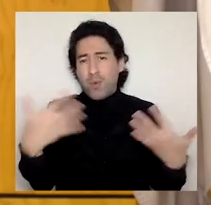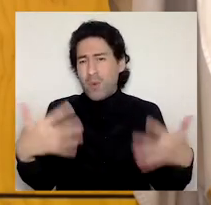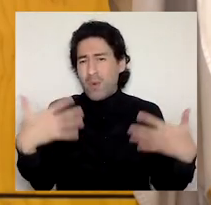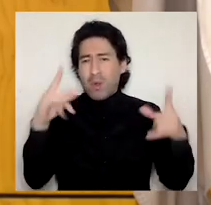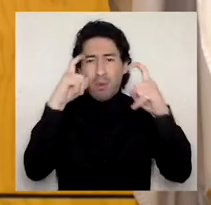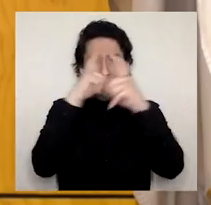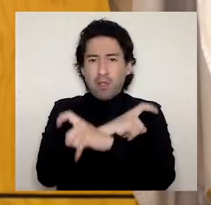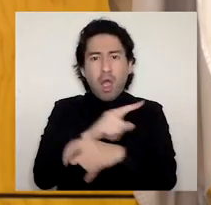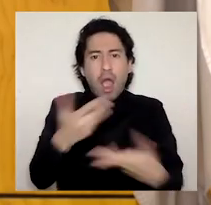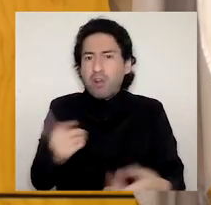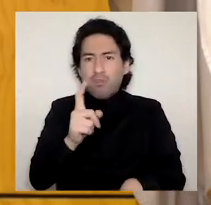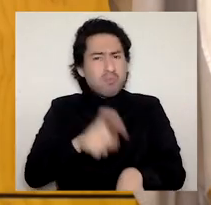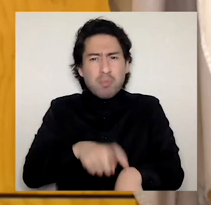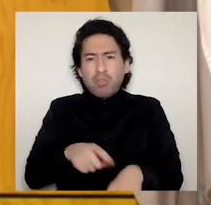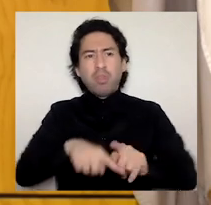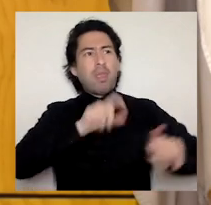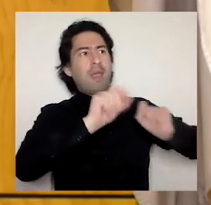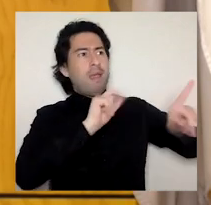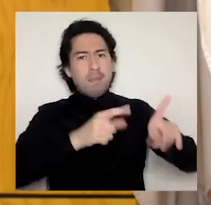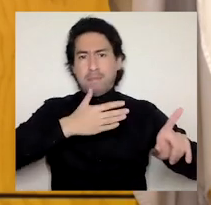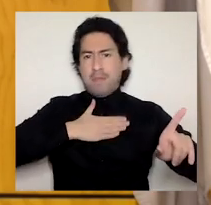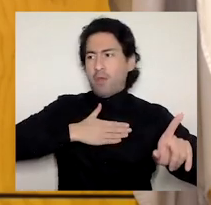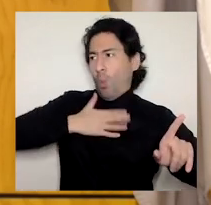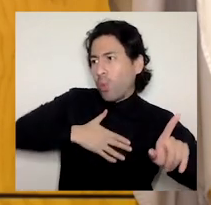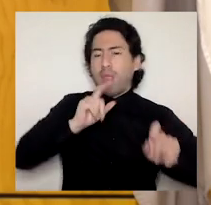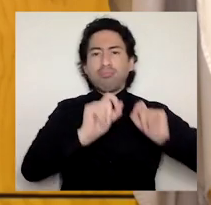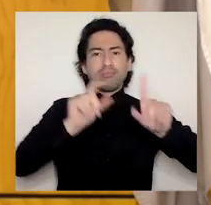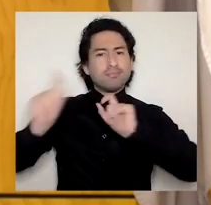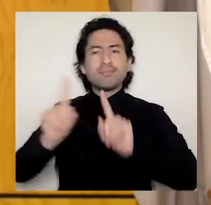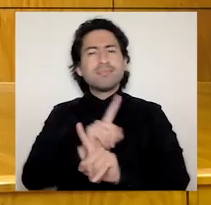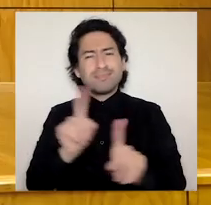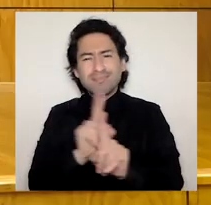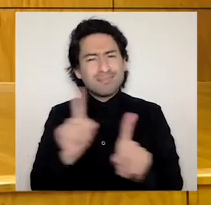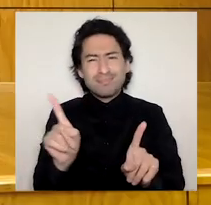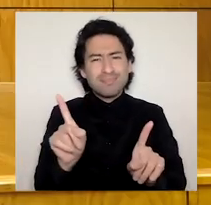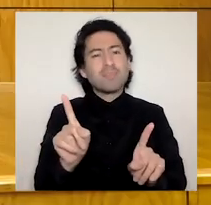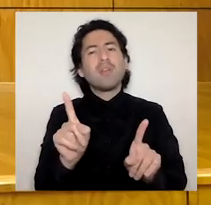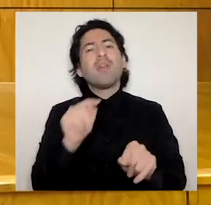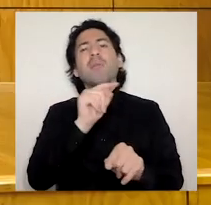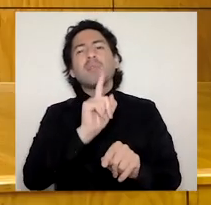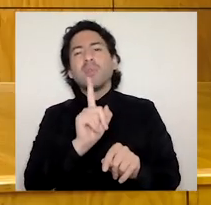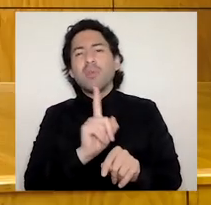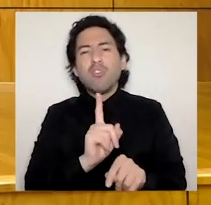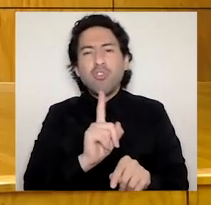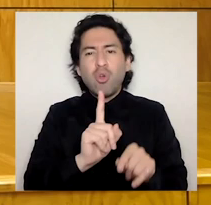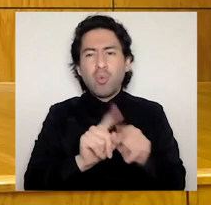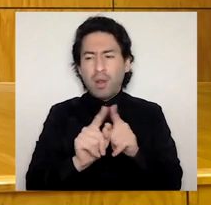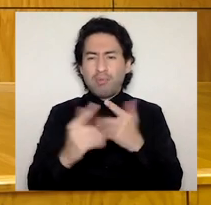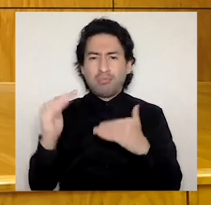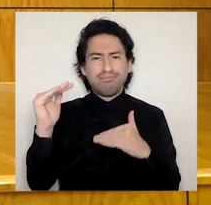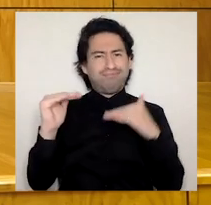que no están a la altura de lo que esta institución demanda. Después que juntos